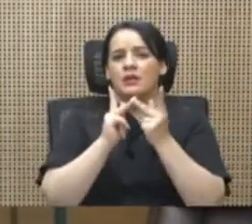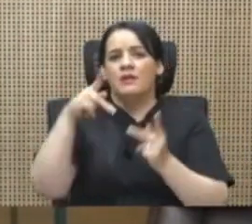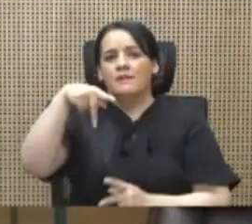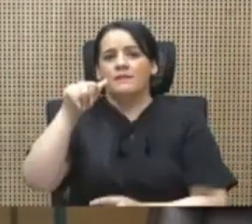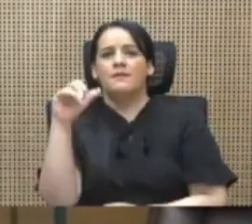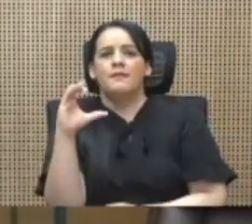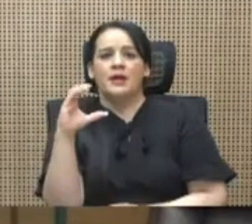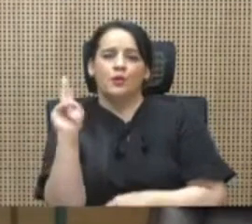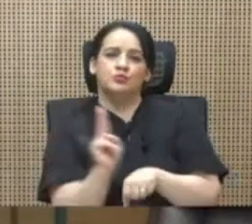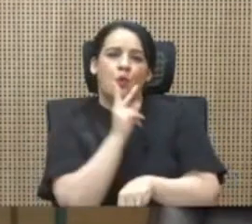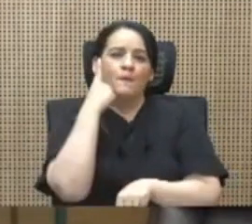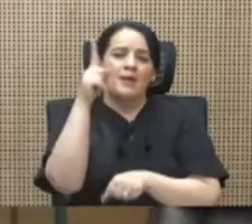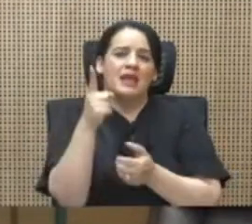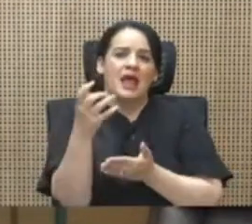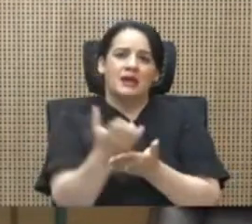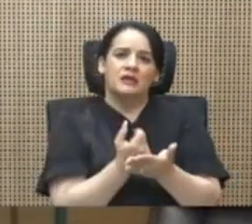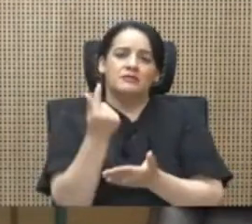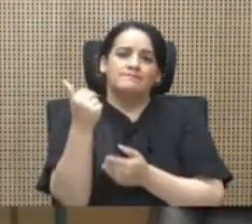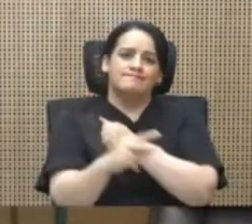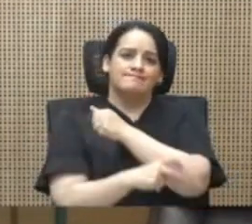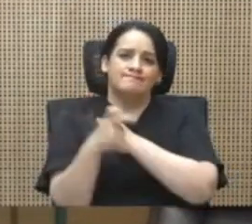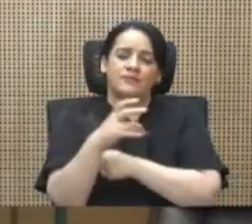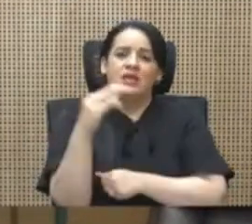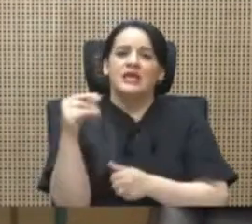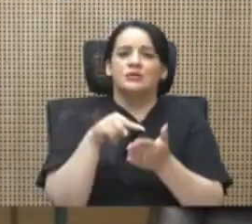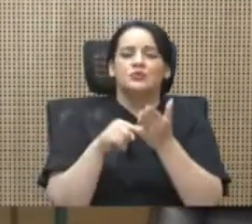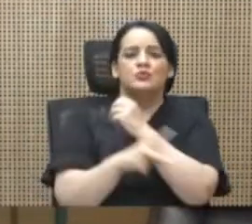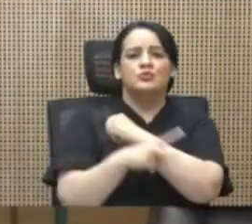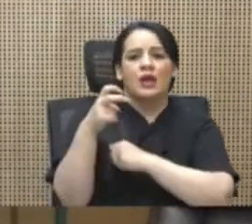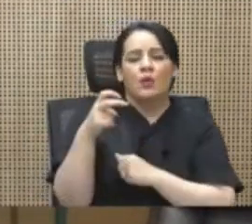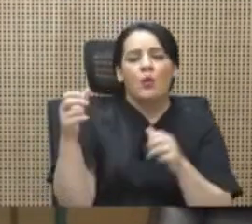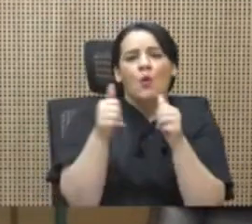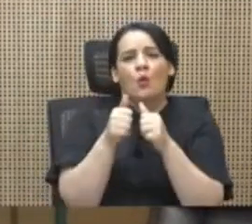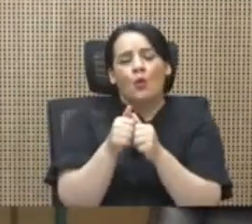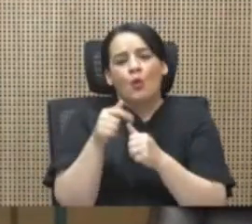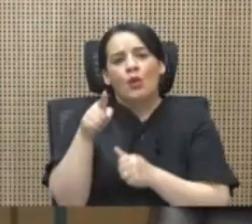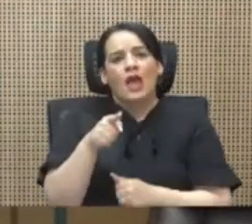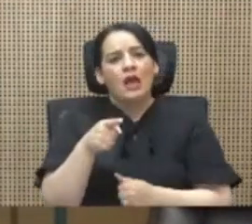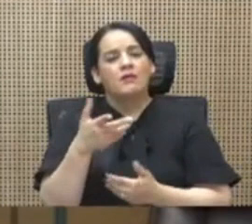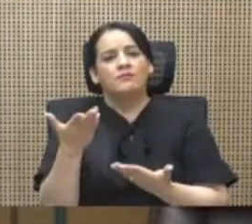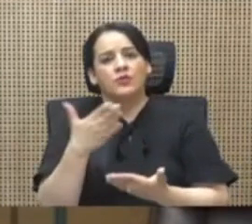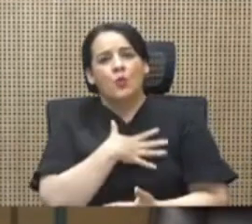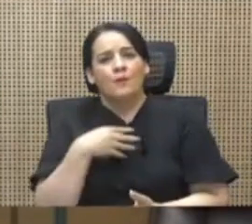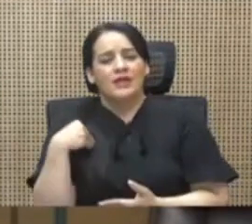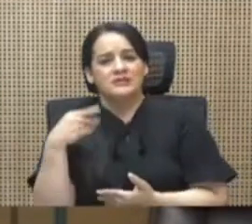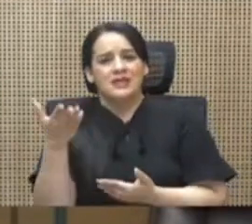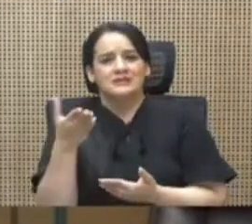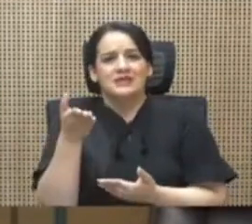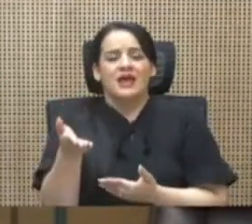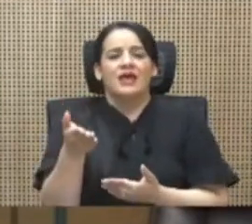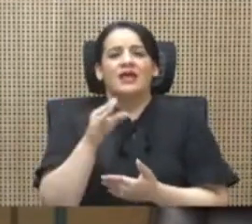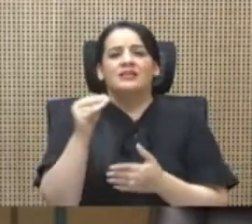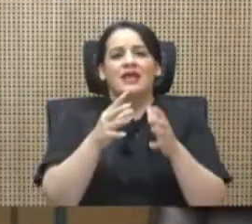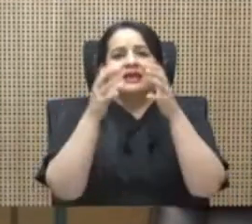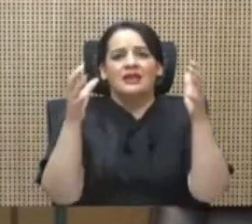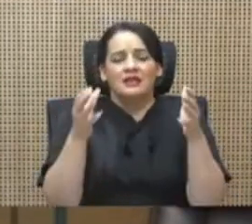exprimirnos los bolsillos. Fue totalmente un saqueo con la complacencia, digo más, con la complacencia